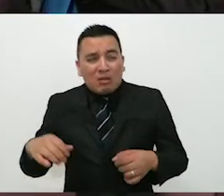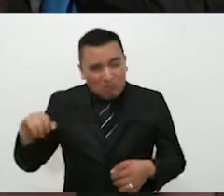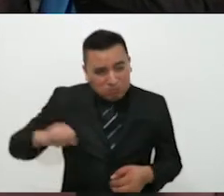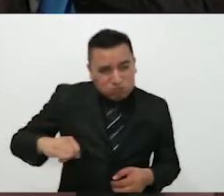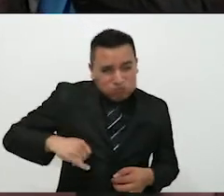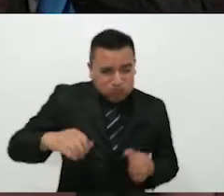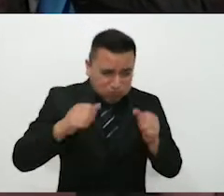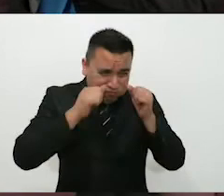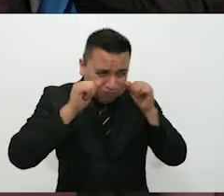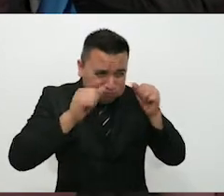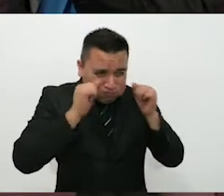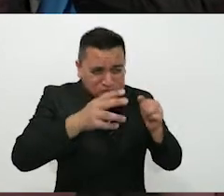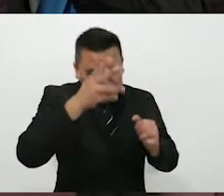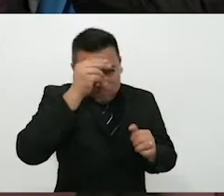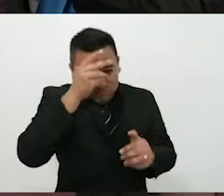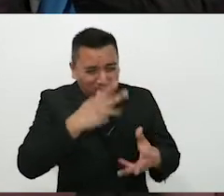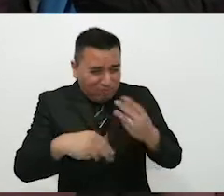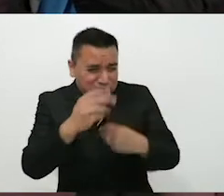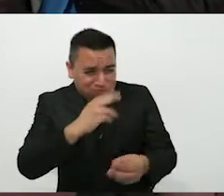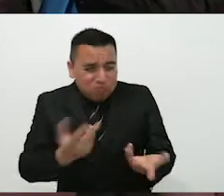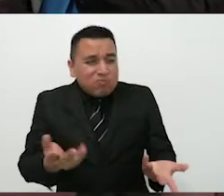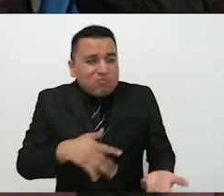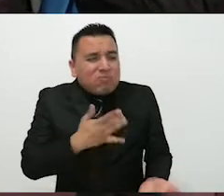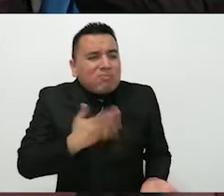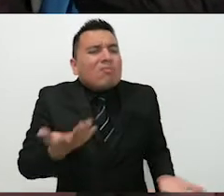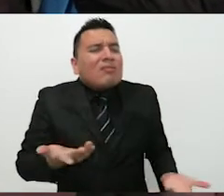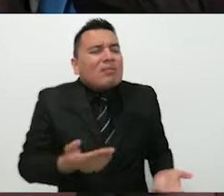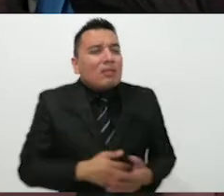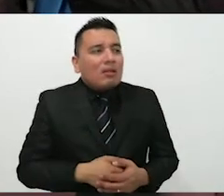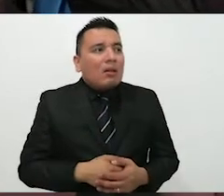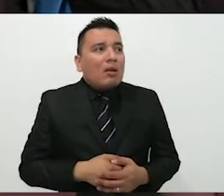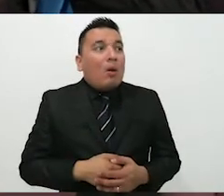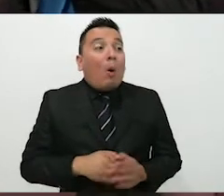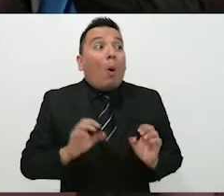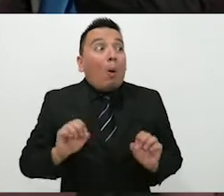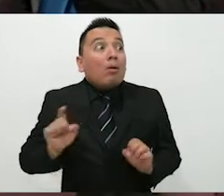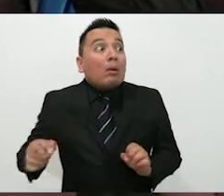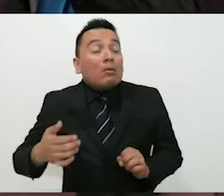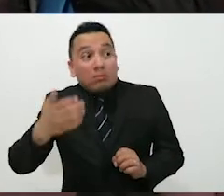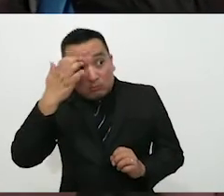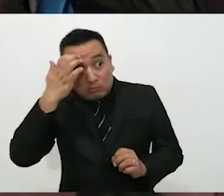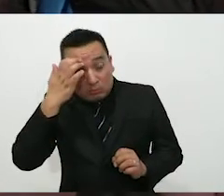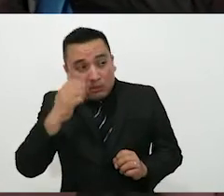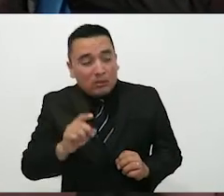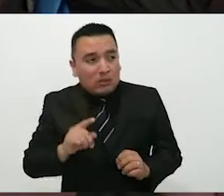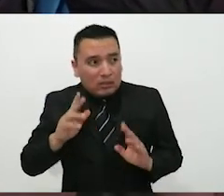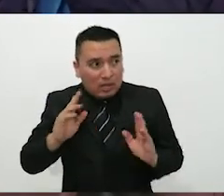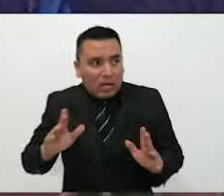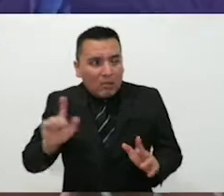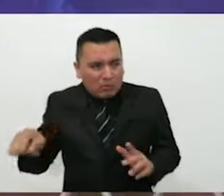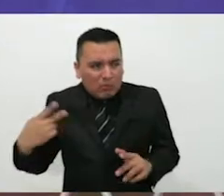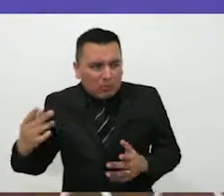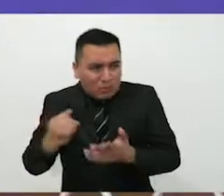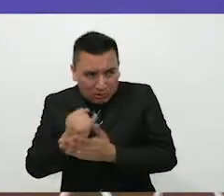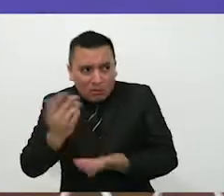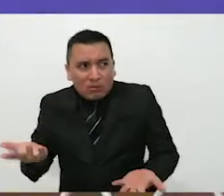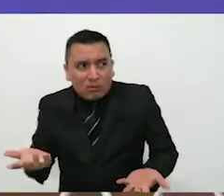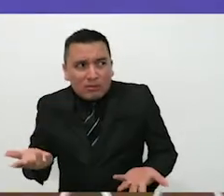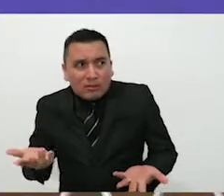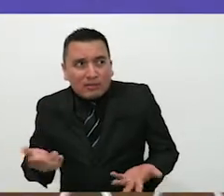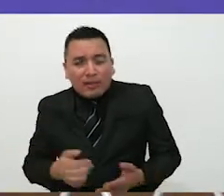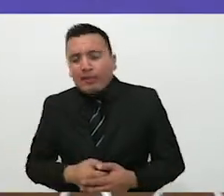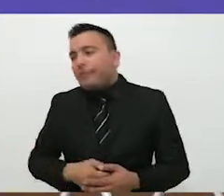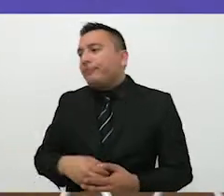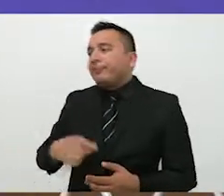o realmente a los jóvenes, a los niños sí les interesa conocer y ya una vez que lo conocen, empiezan a formar su propio criterio? Fíjate